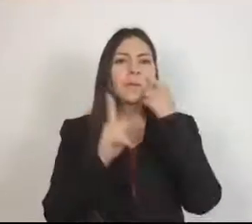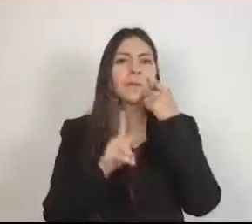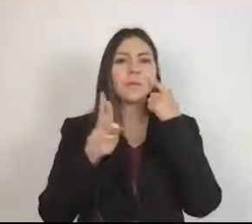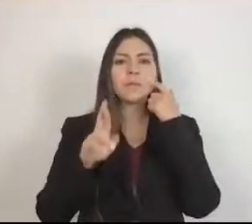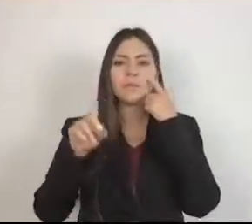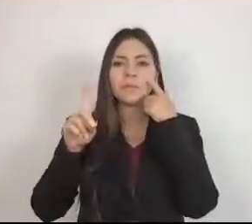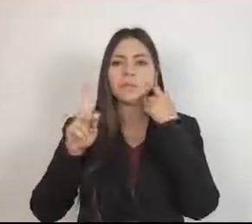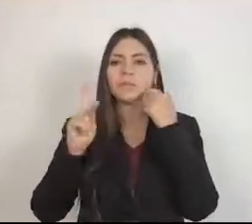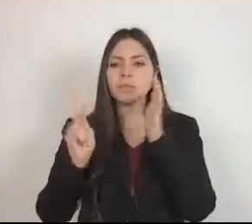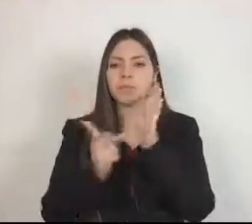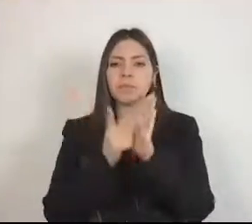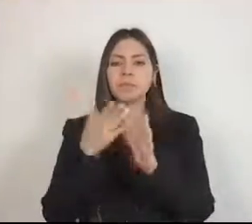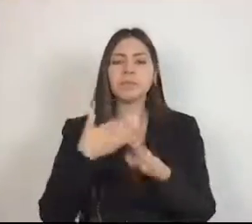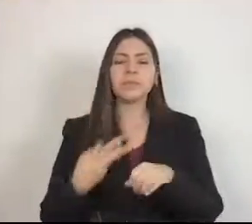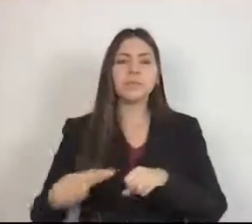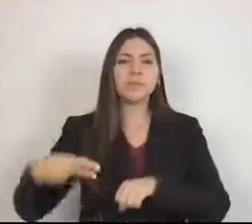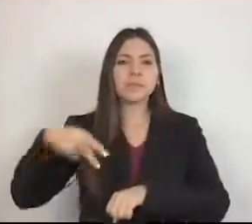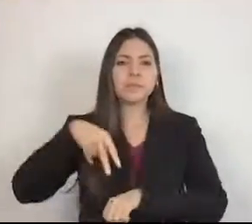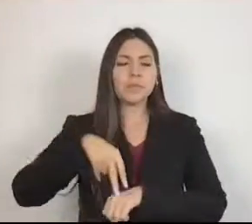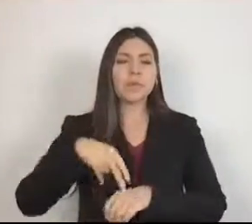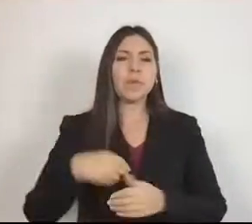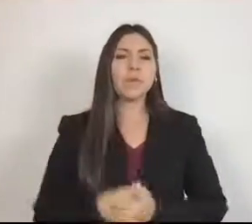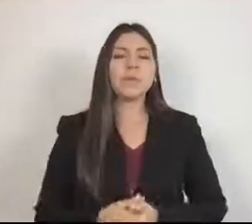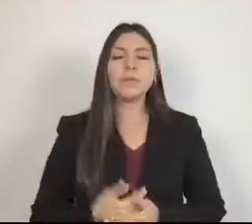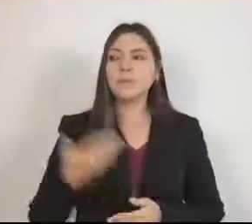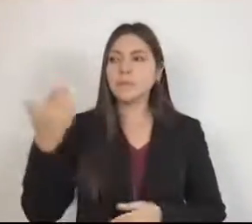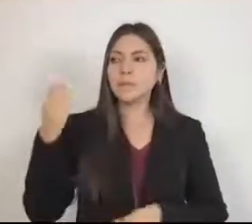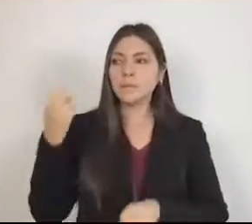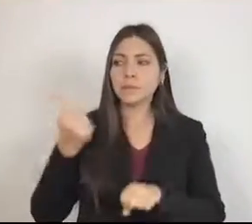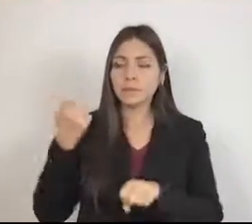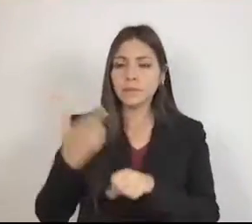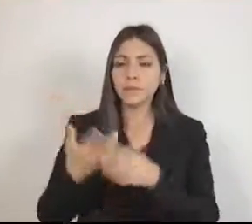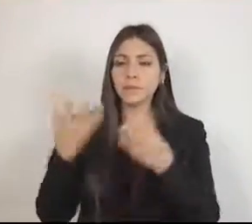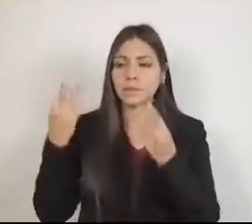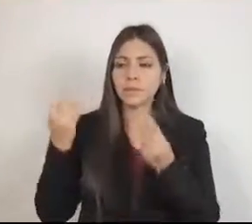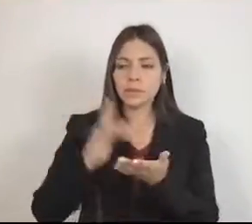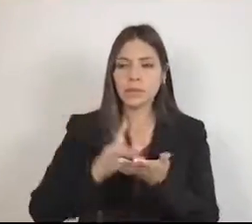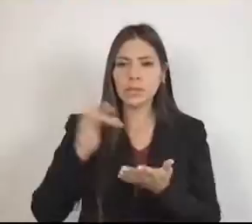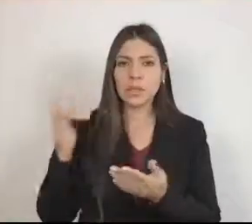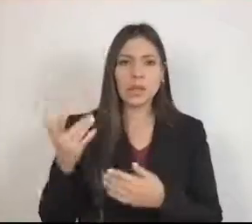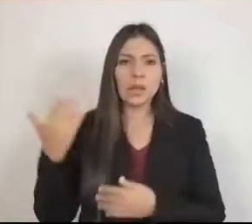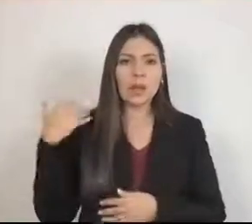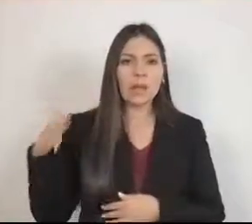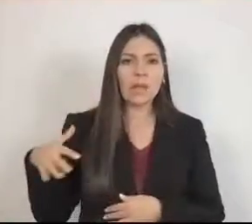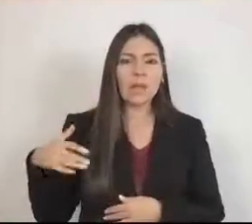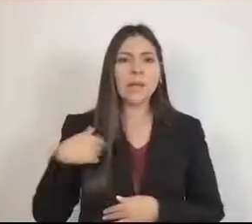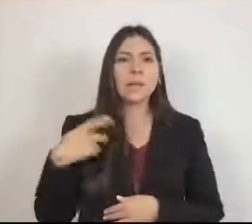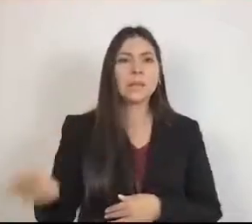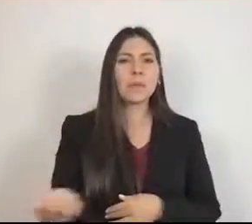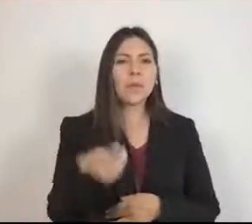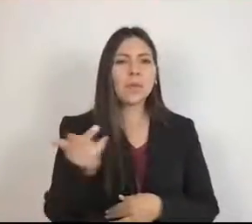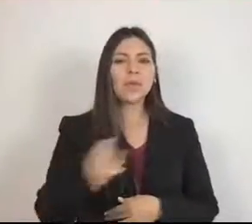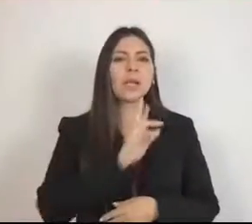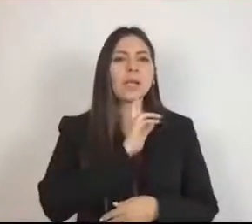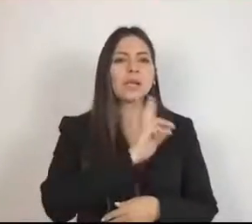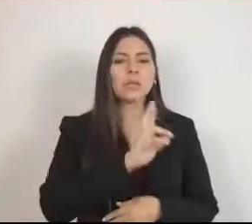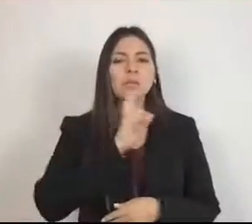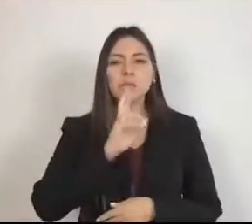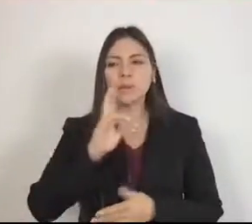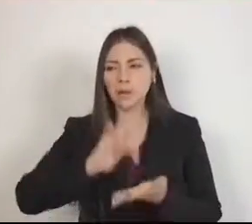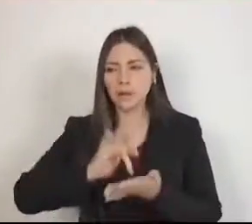tribuna. Agradezco, señor secretario, la contestación que ha hecho a las preguntas y